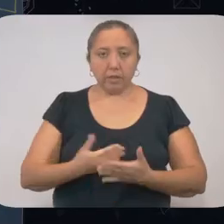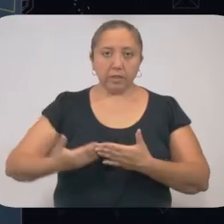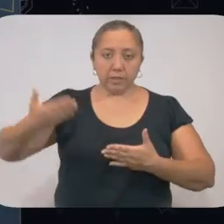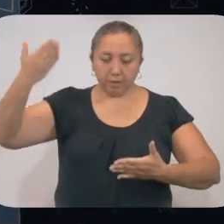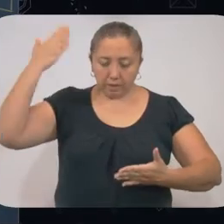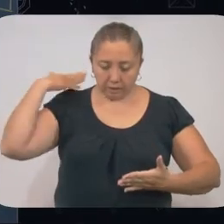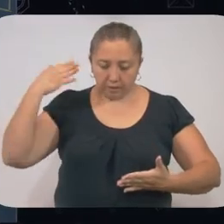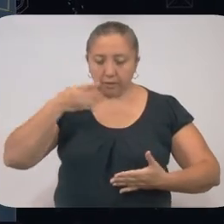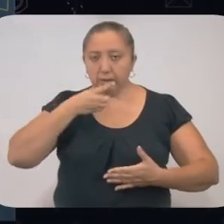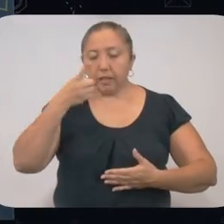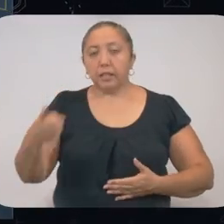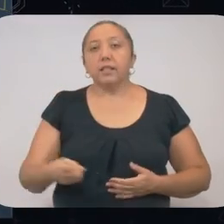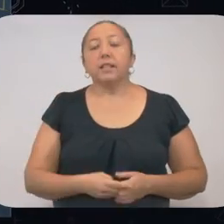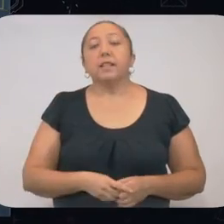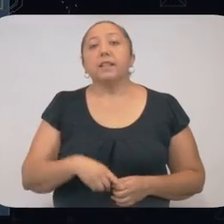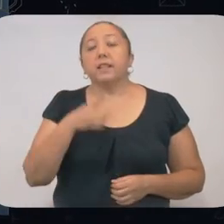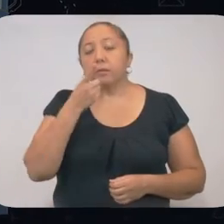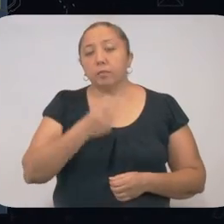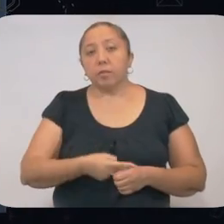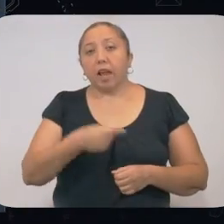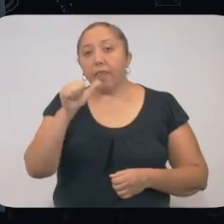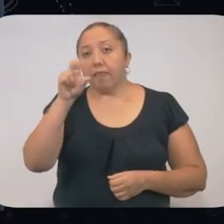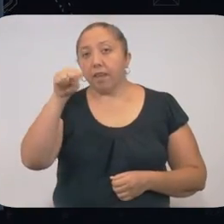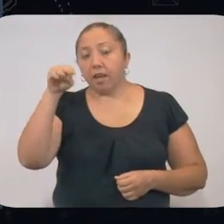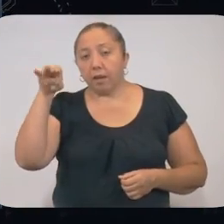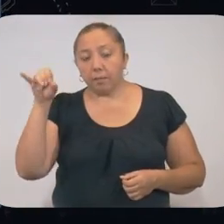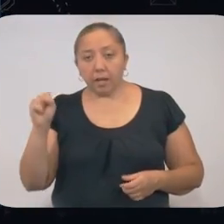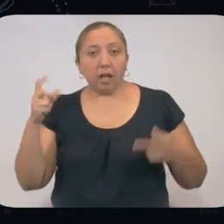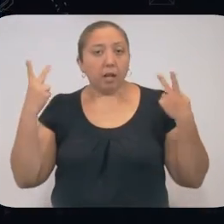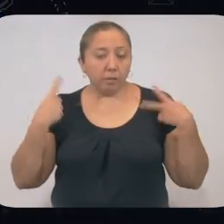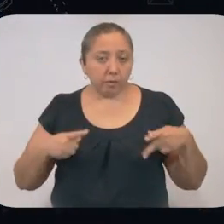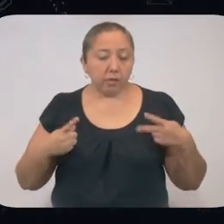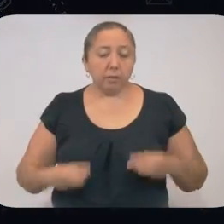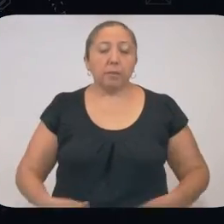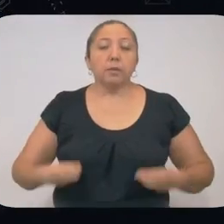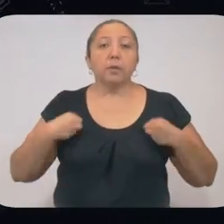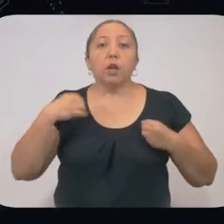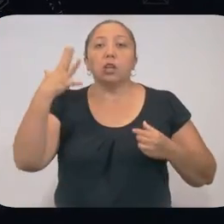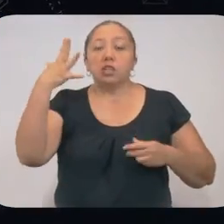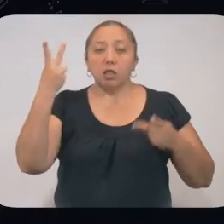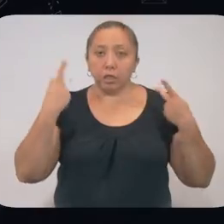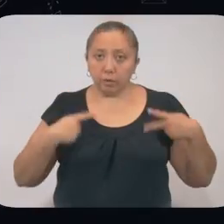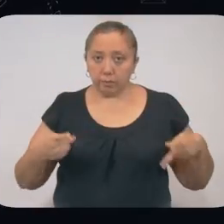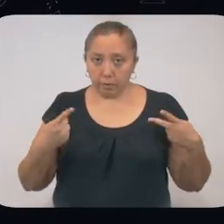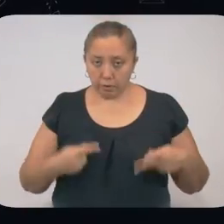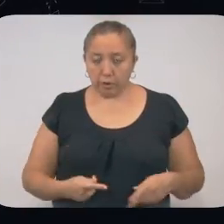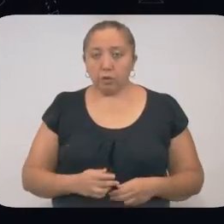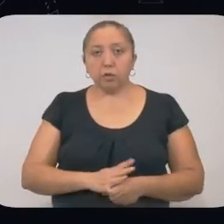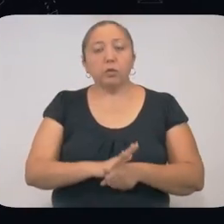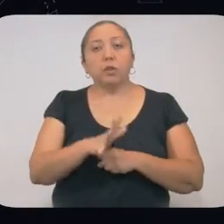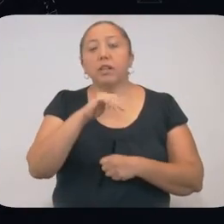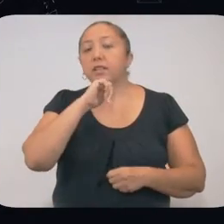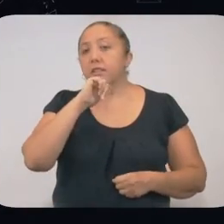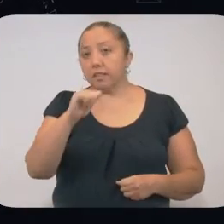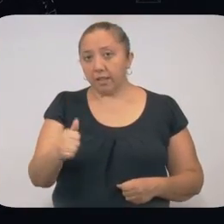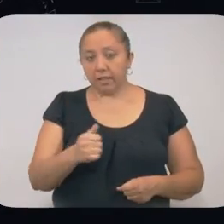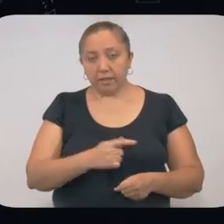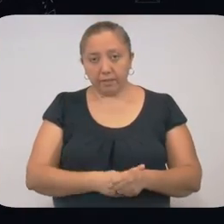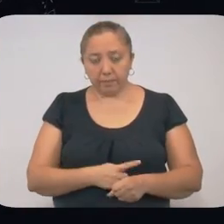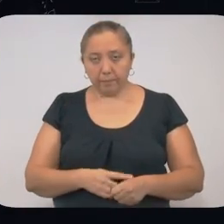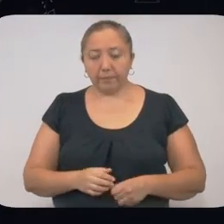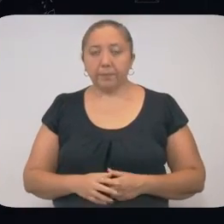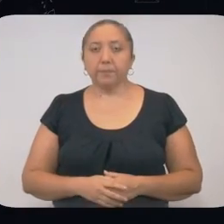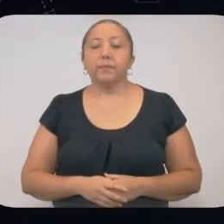antecedentes médicos de esofagitis erosiva y anemia. El paciente convivía con 5 contactos, los cuales hasta el momento se